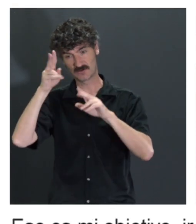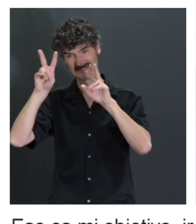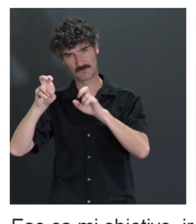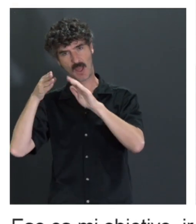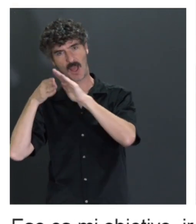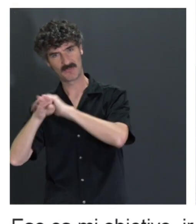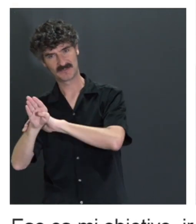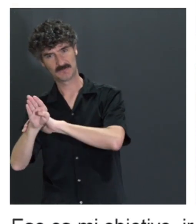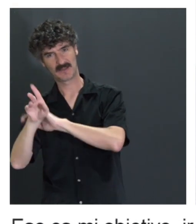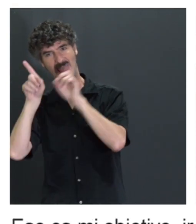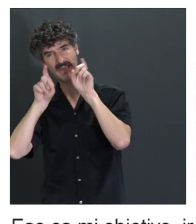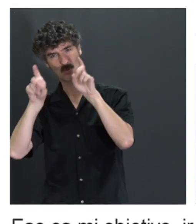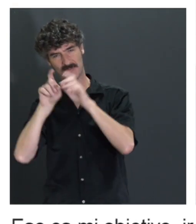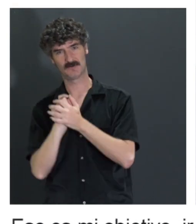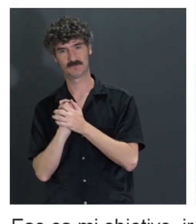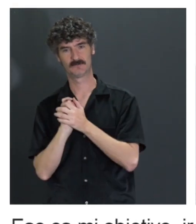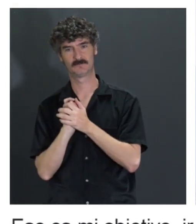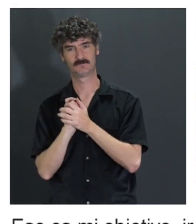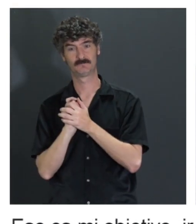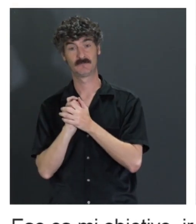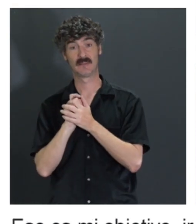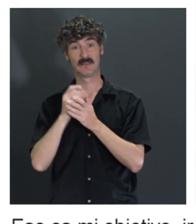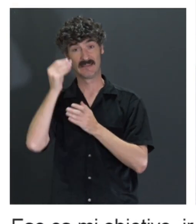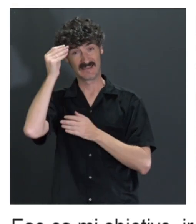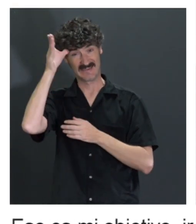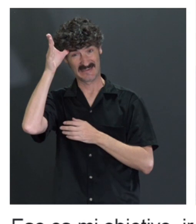a la educación y en concreto con la IA